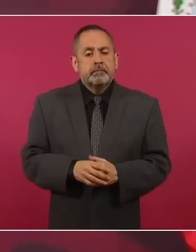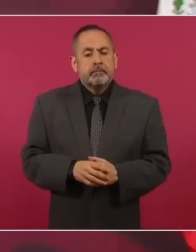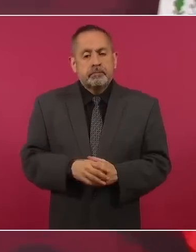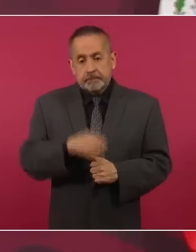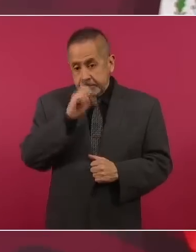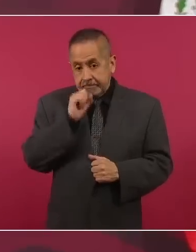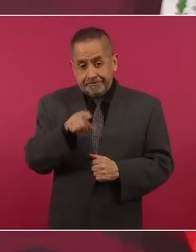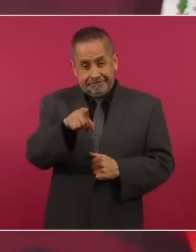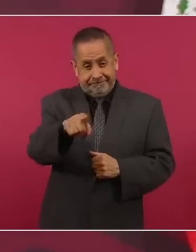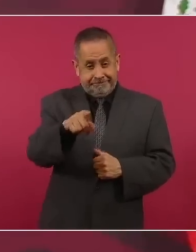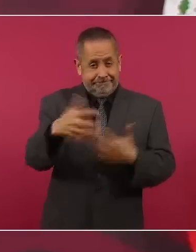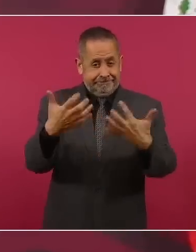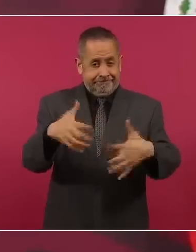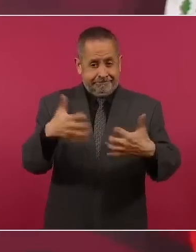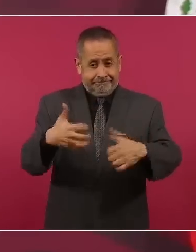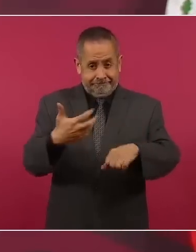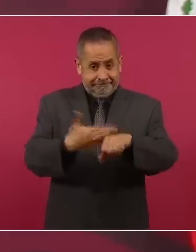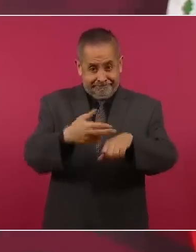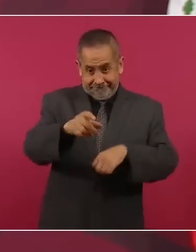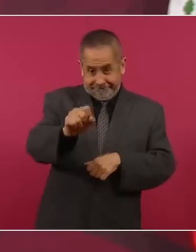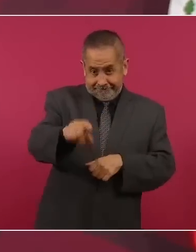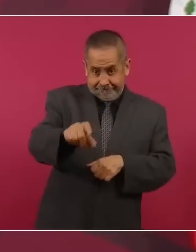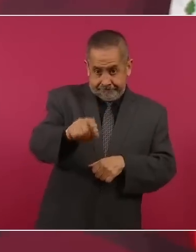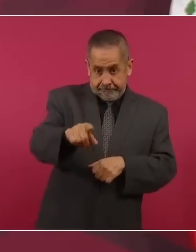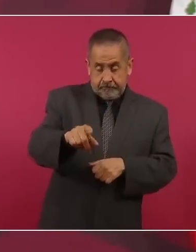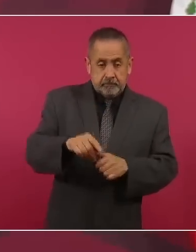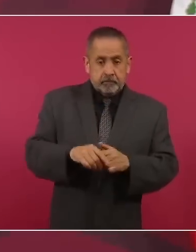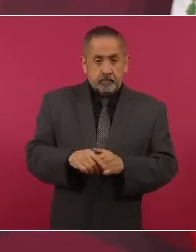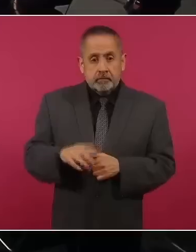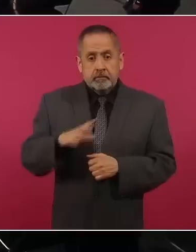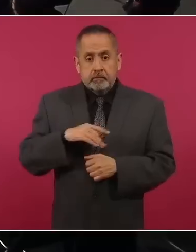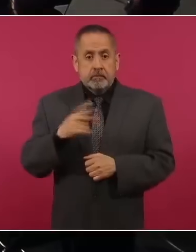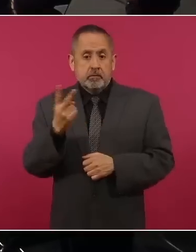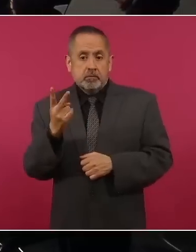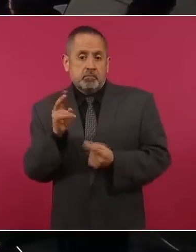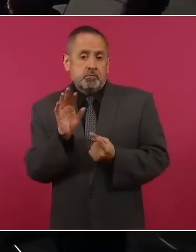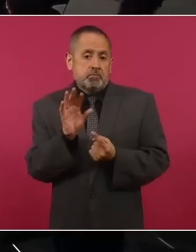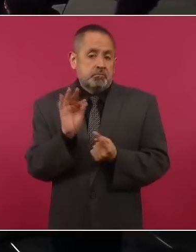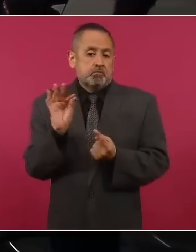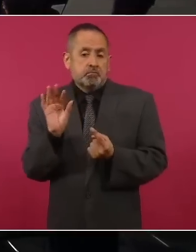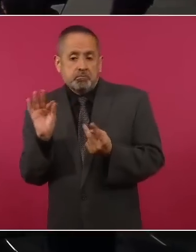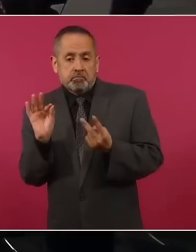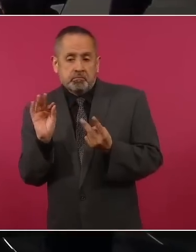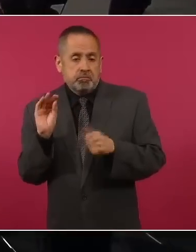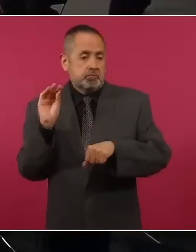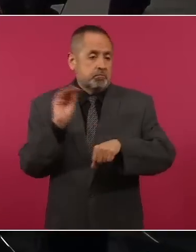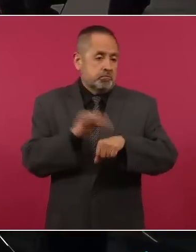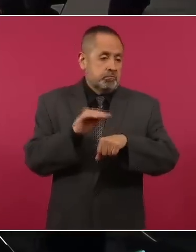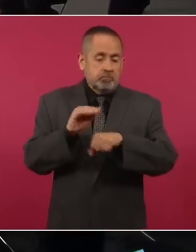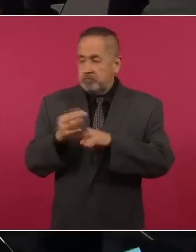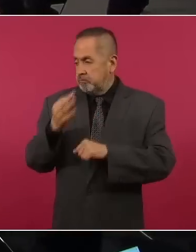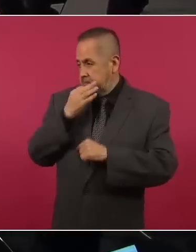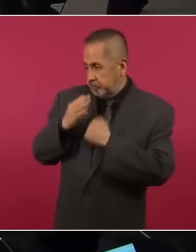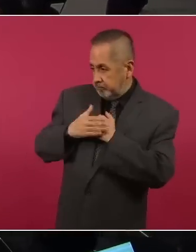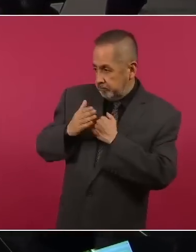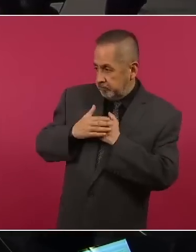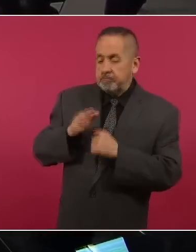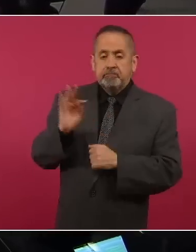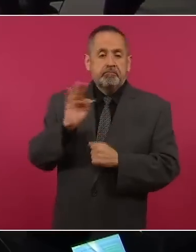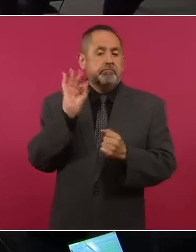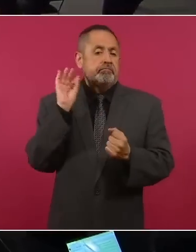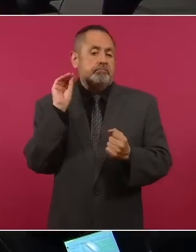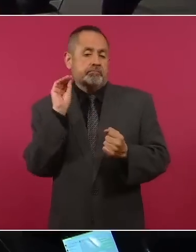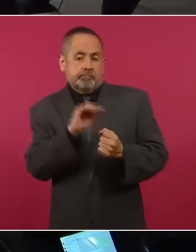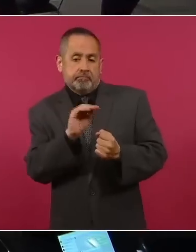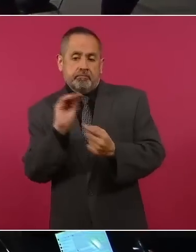empresa dos posibilidades, según me han informado, que